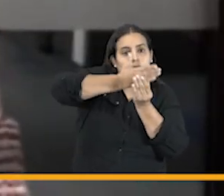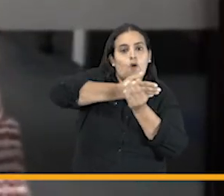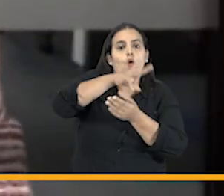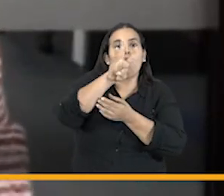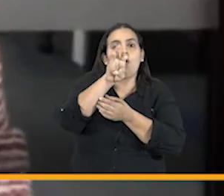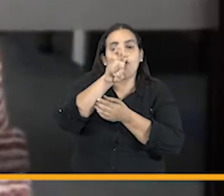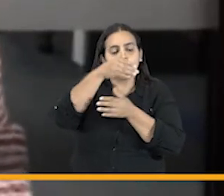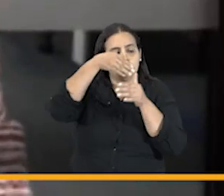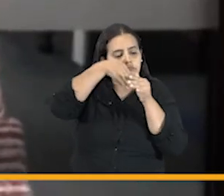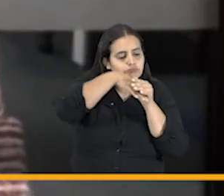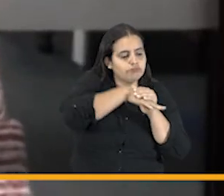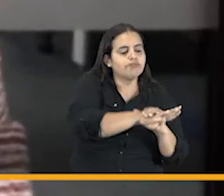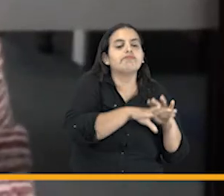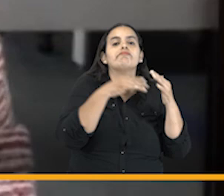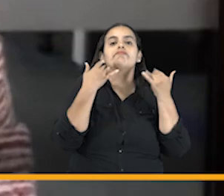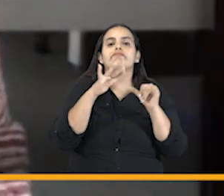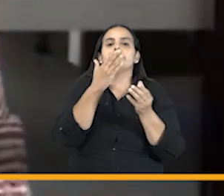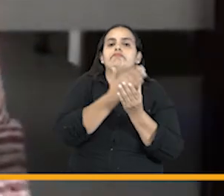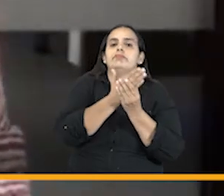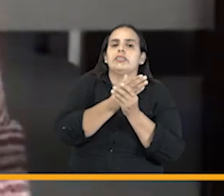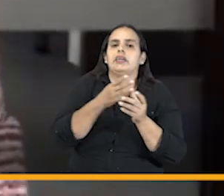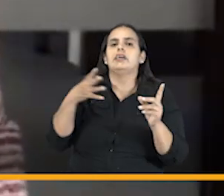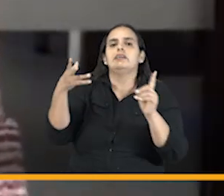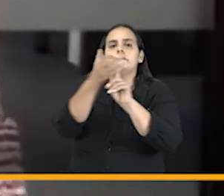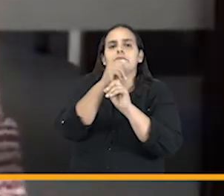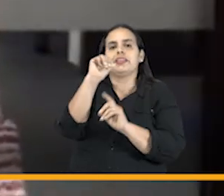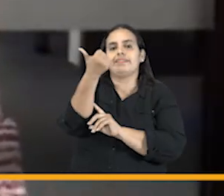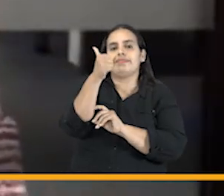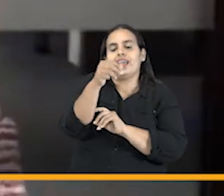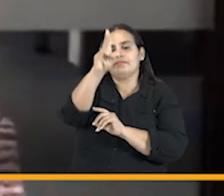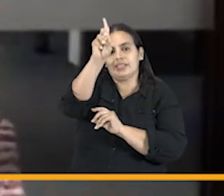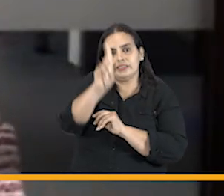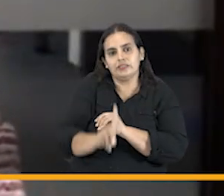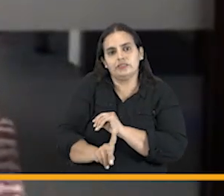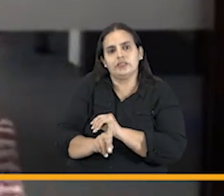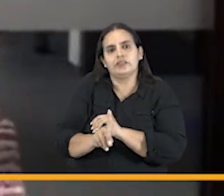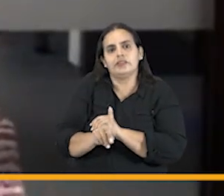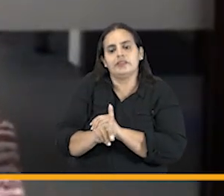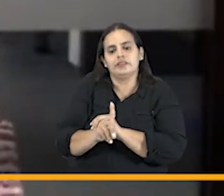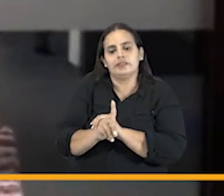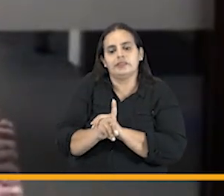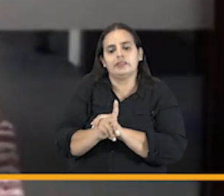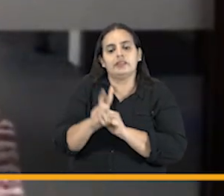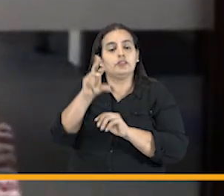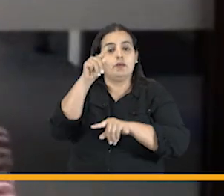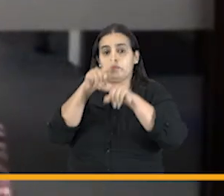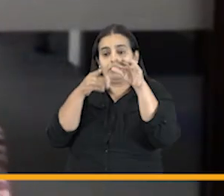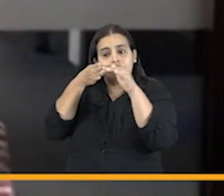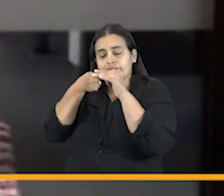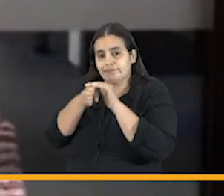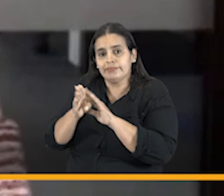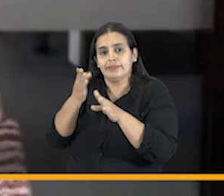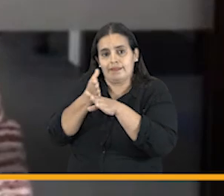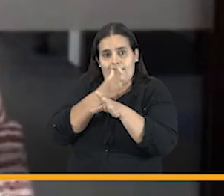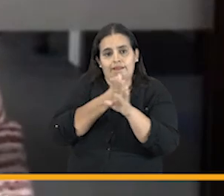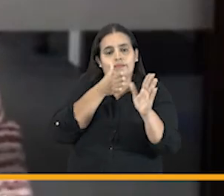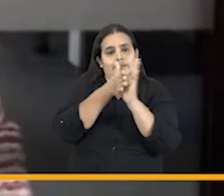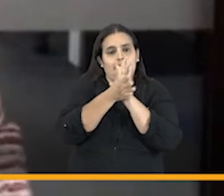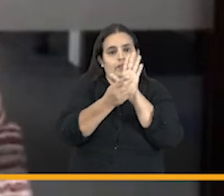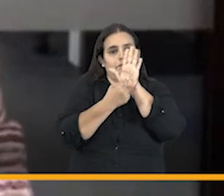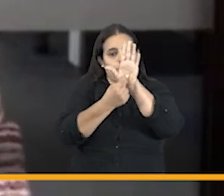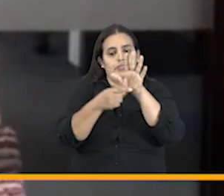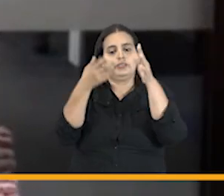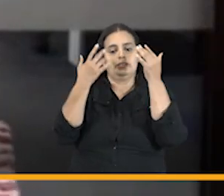casos obtuvimos 10 decisiones de inadmisibilidad que como lo mencioné durante mi